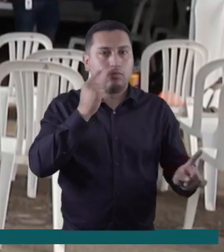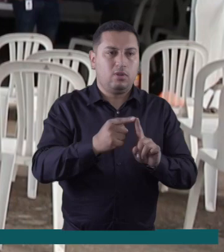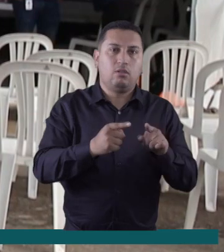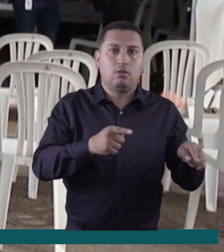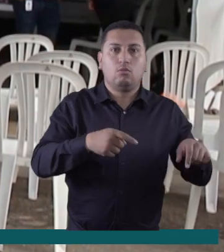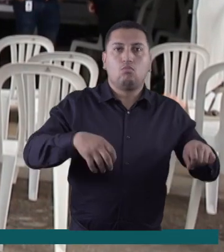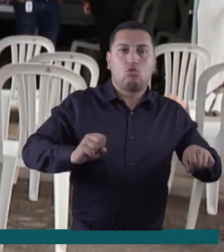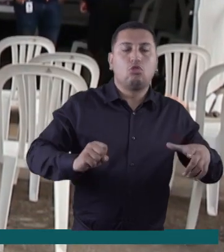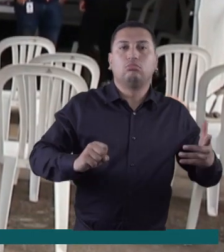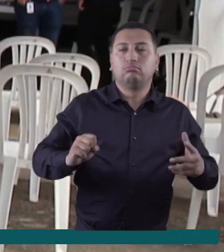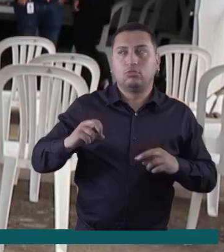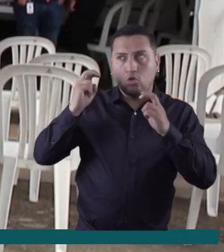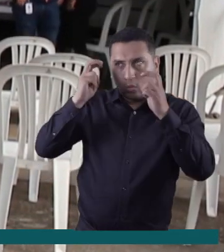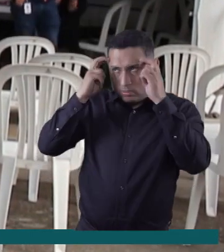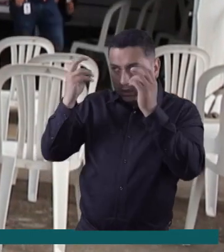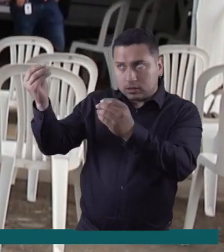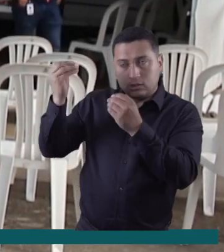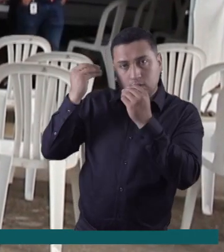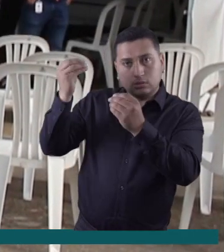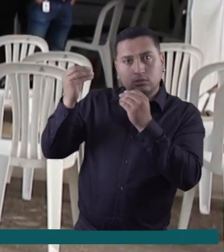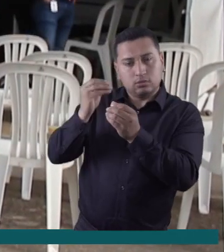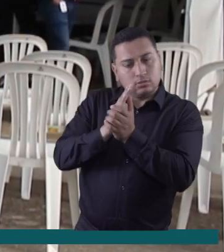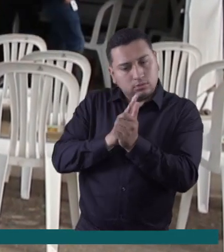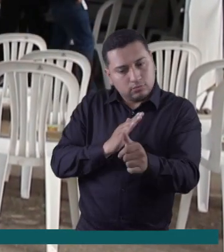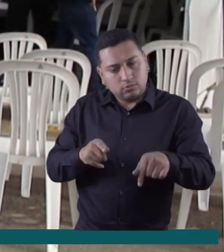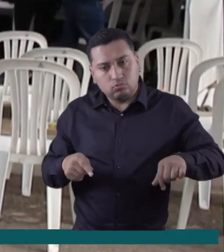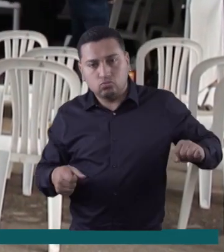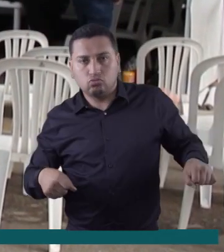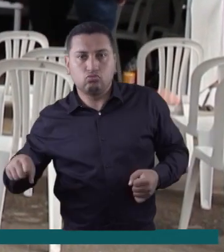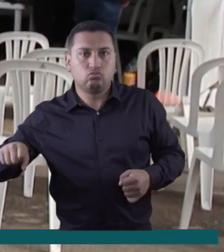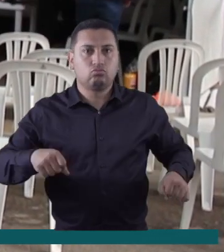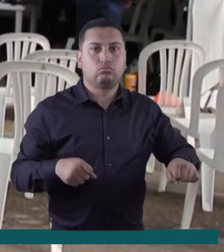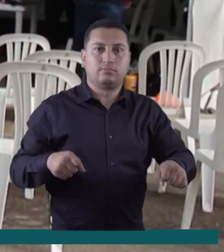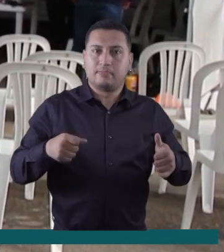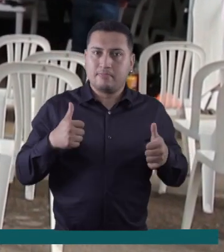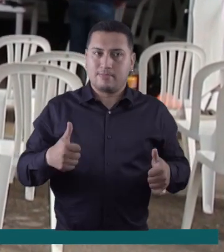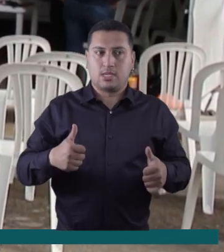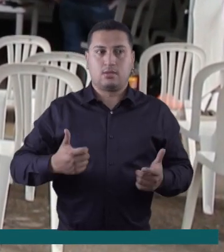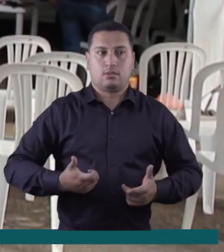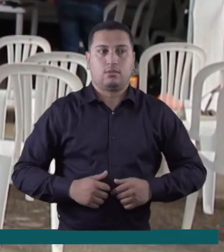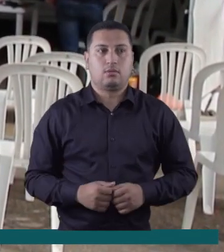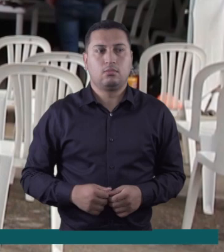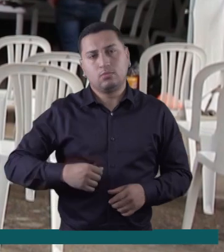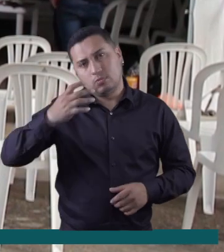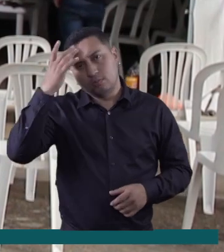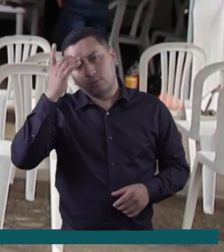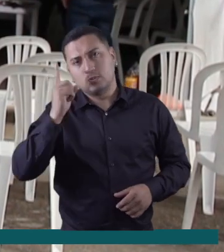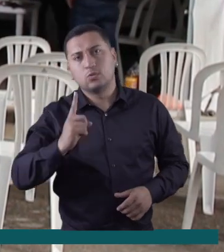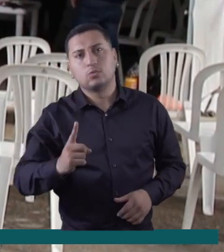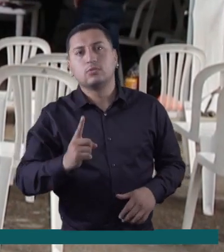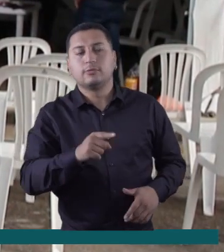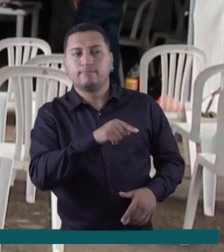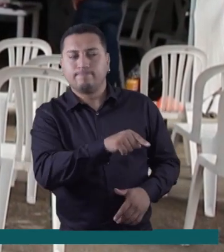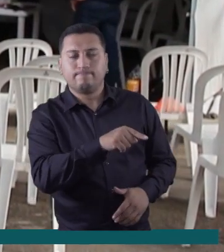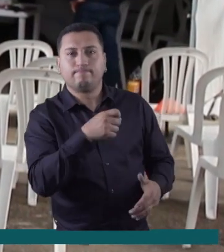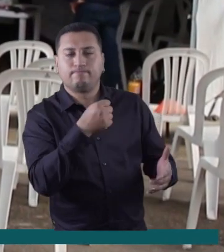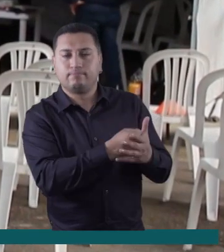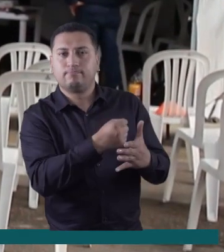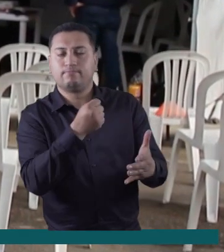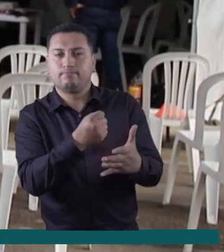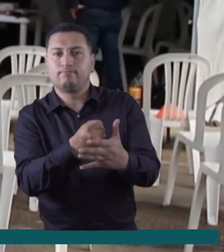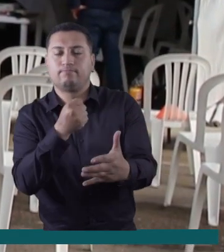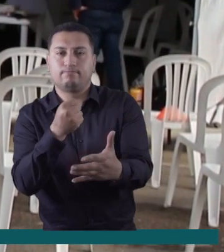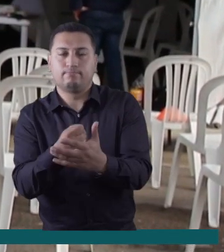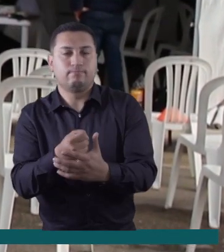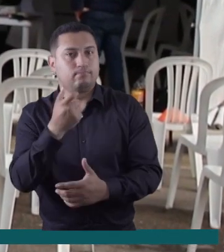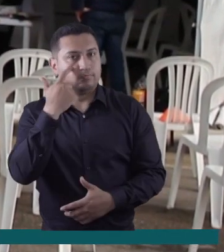El objetivo de esto es que los motociclistas adquieran conocimiento, habilidades y destrezas en el manejo de su motocicleta. ¿Esto por qué?